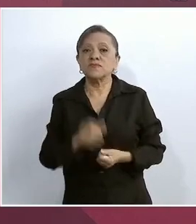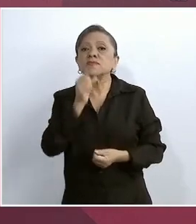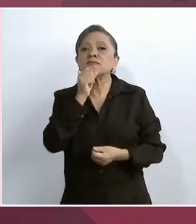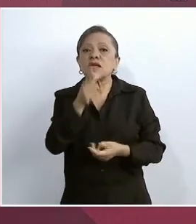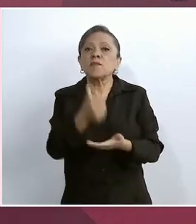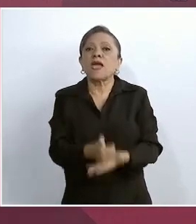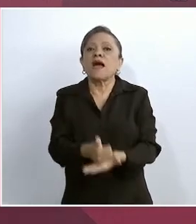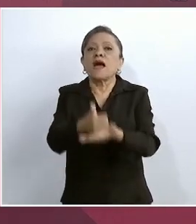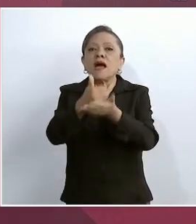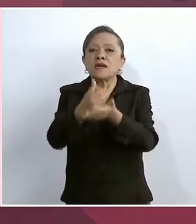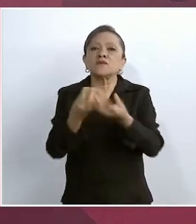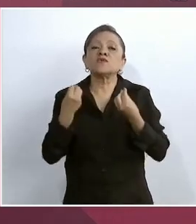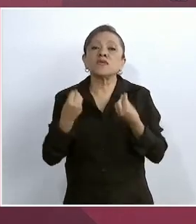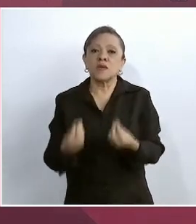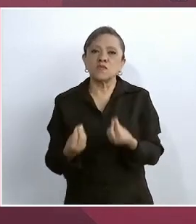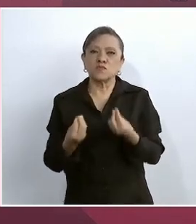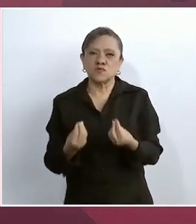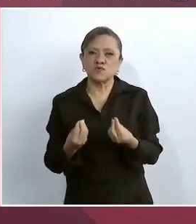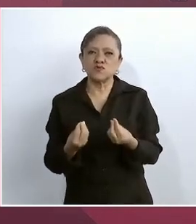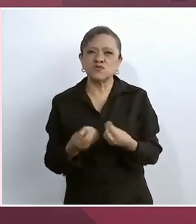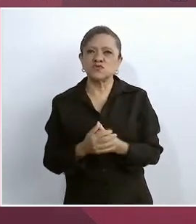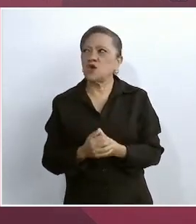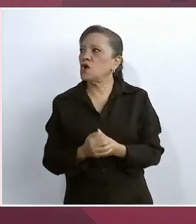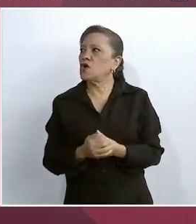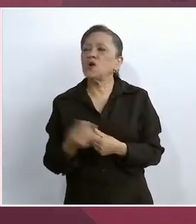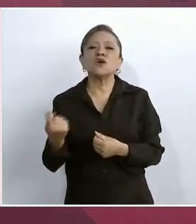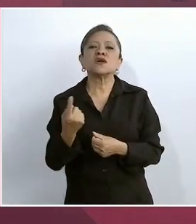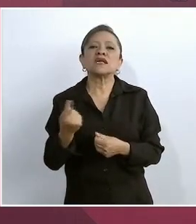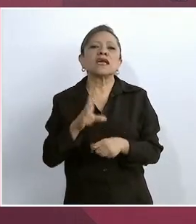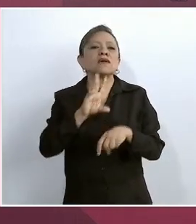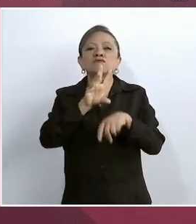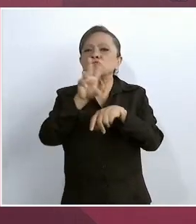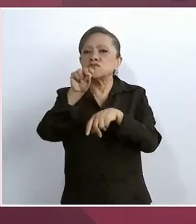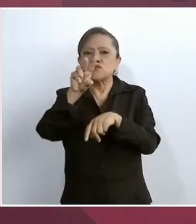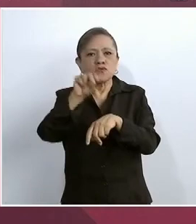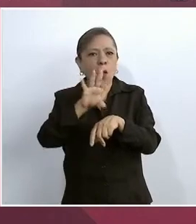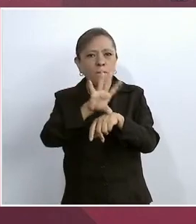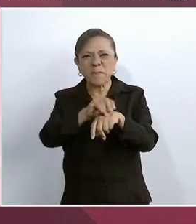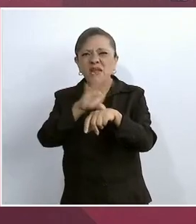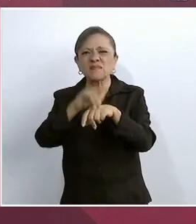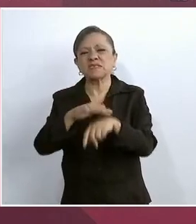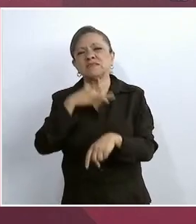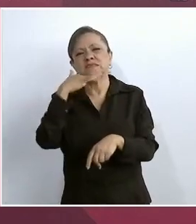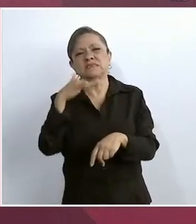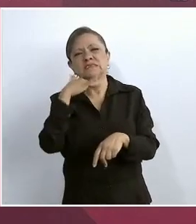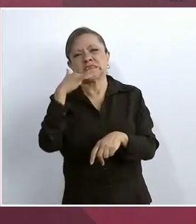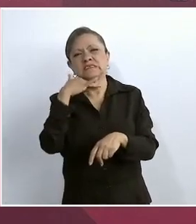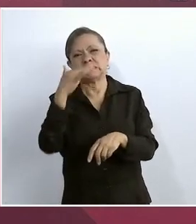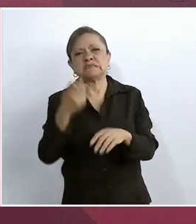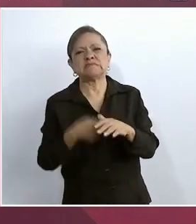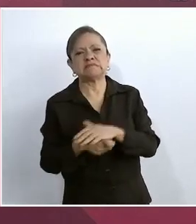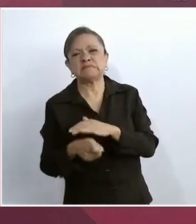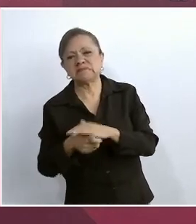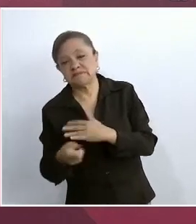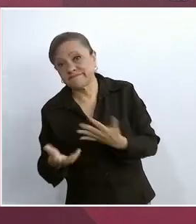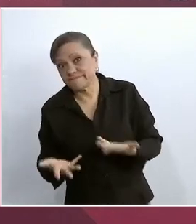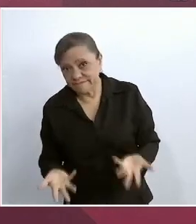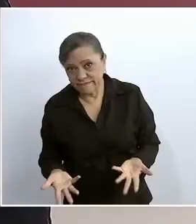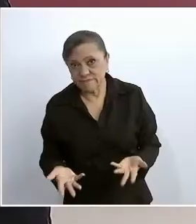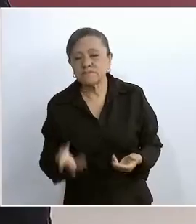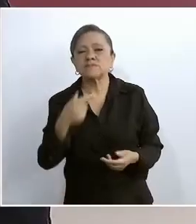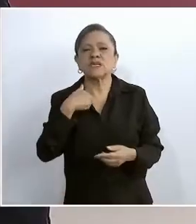mucho el que no se permita la corrupción, porque hablaba yo de la